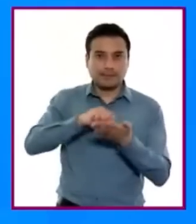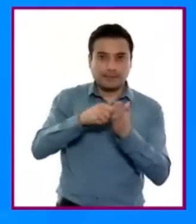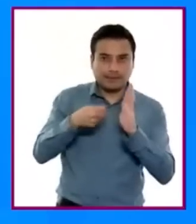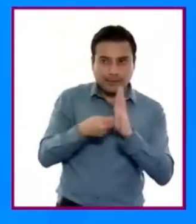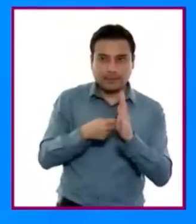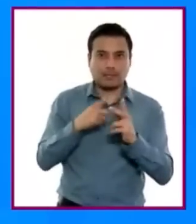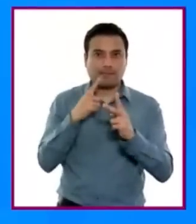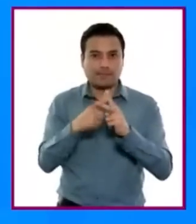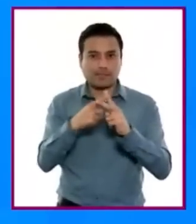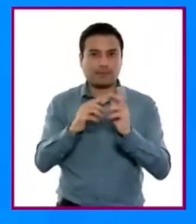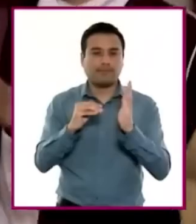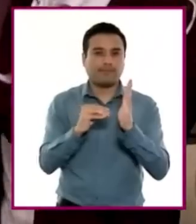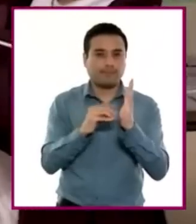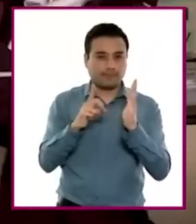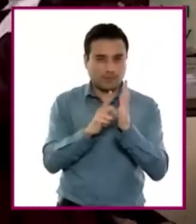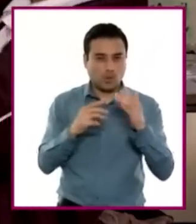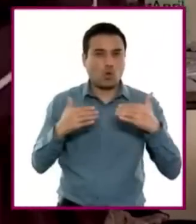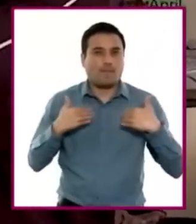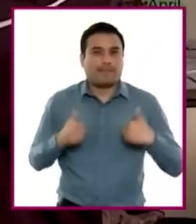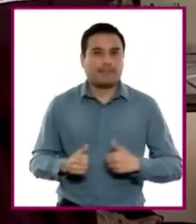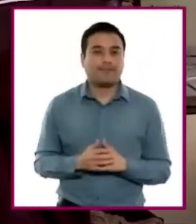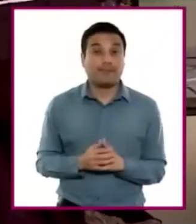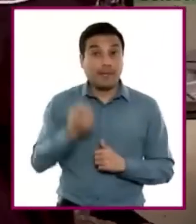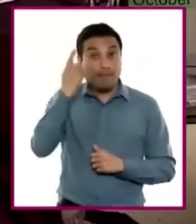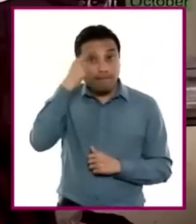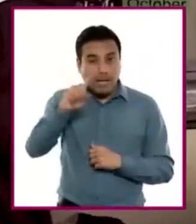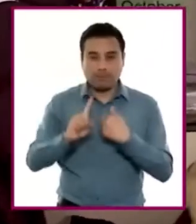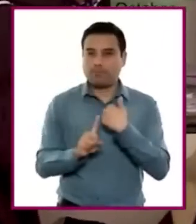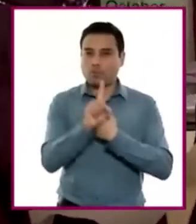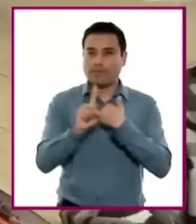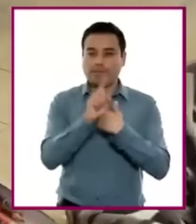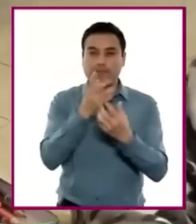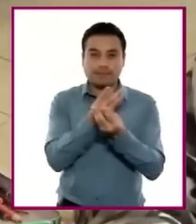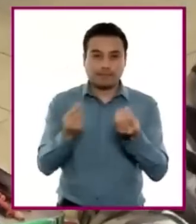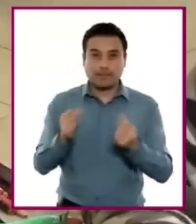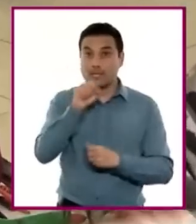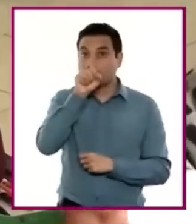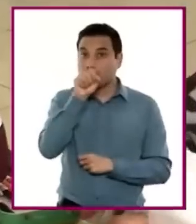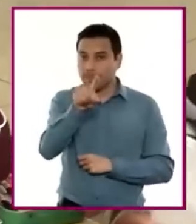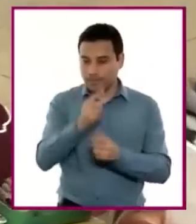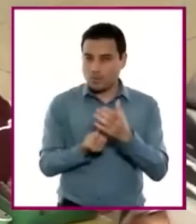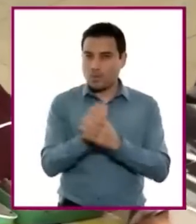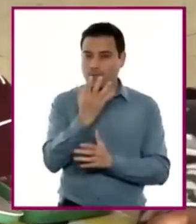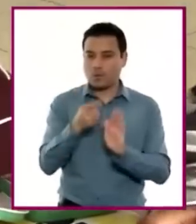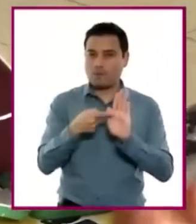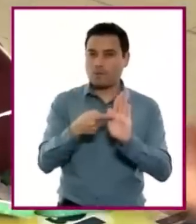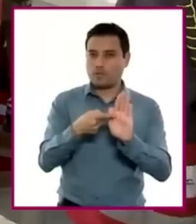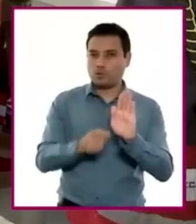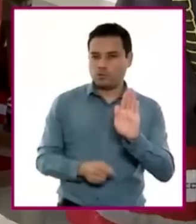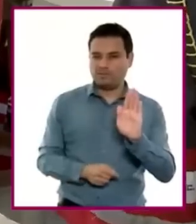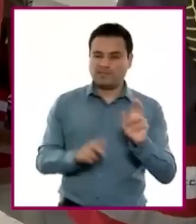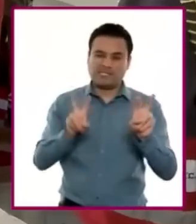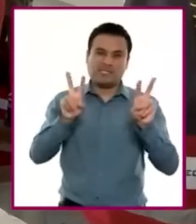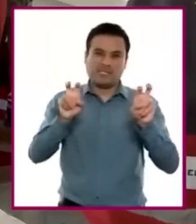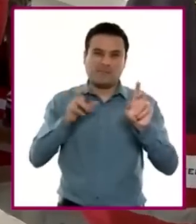y métodos matemáticos para resolver problemas y modelar situaciones que derivan de diversos contextos. La